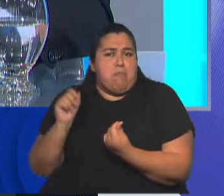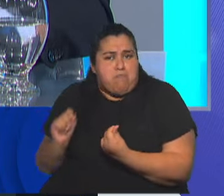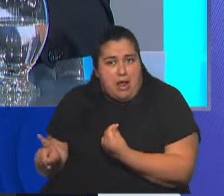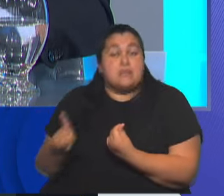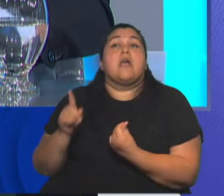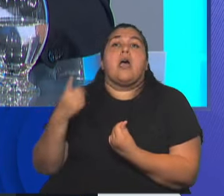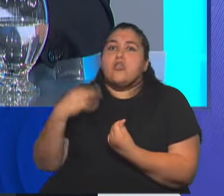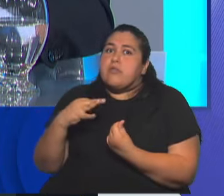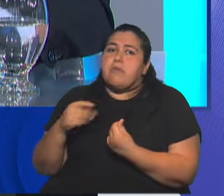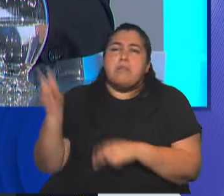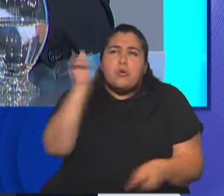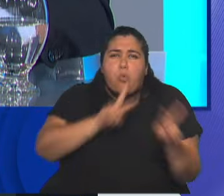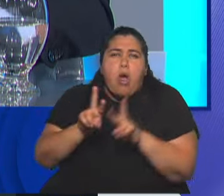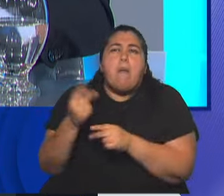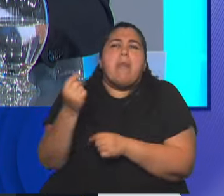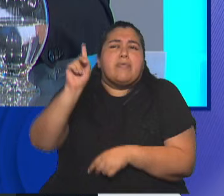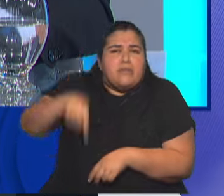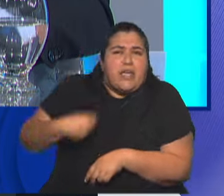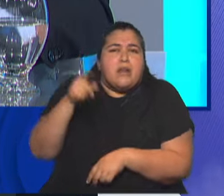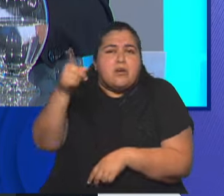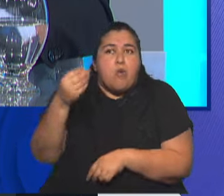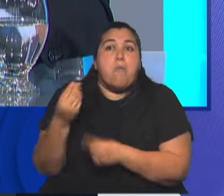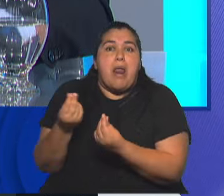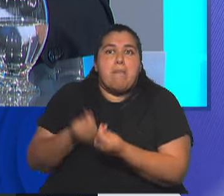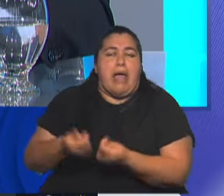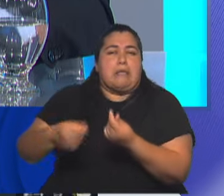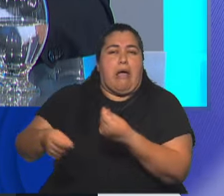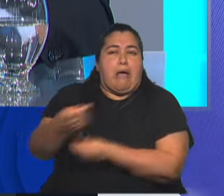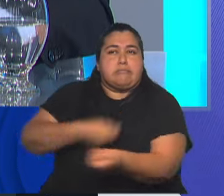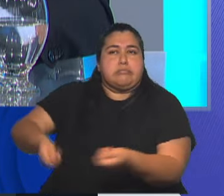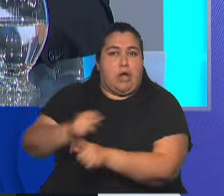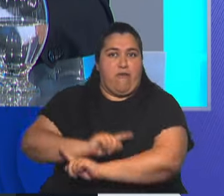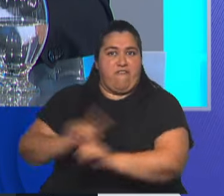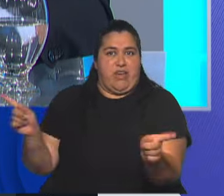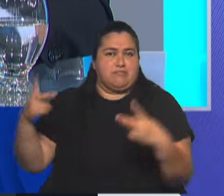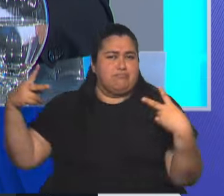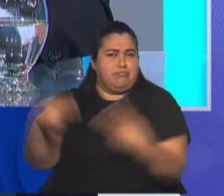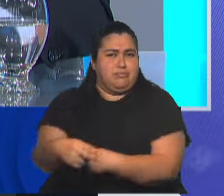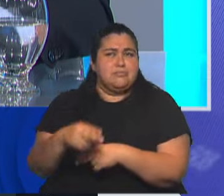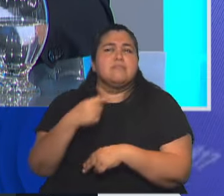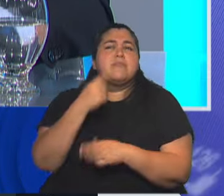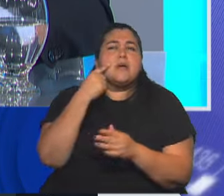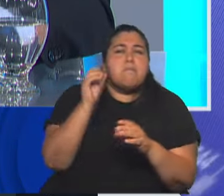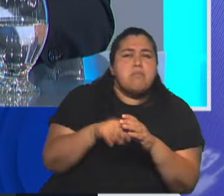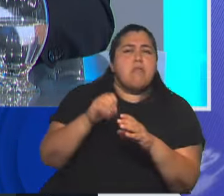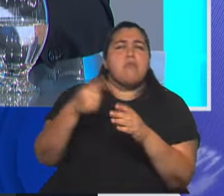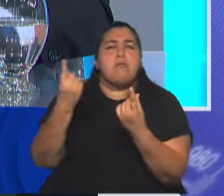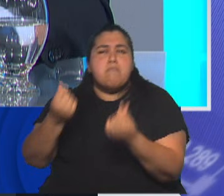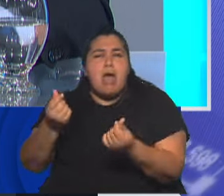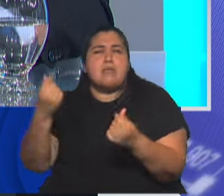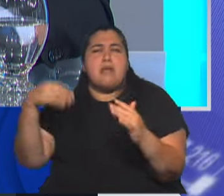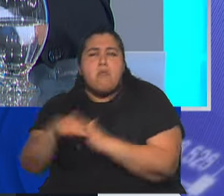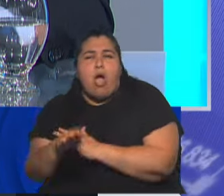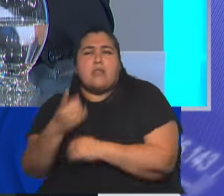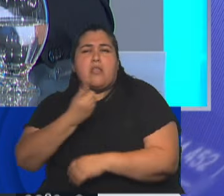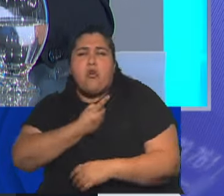la delincuencia, que el delito no rinda sus frutos. Vamos a buscar qué bienes tienen, cuentas, sociedades, dónde está el dinero,